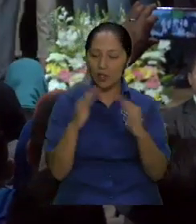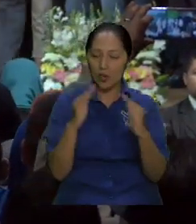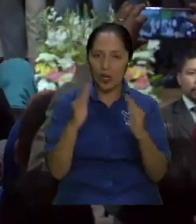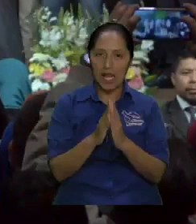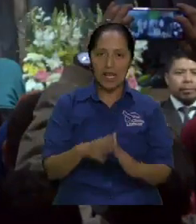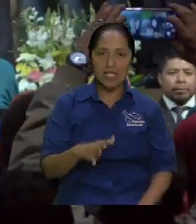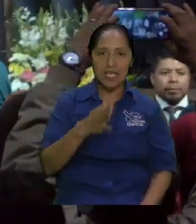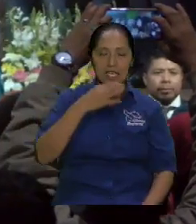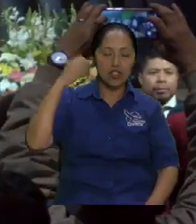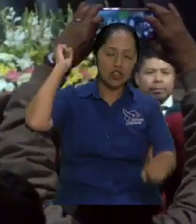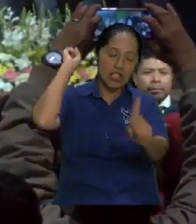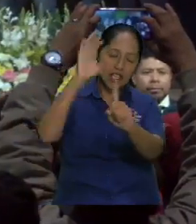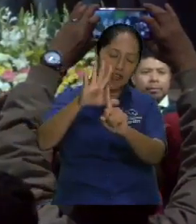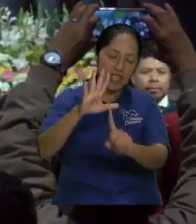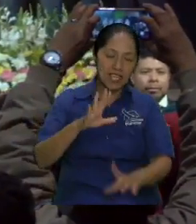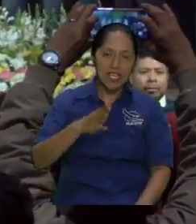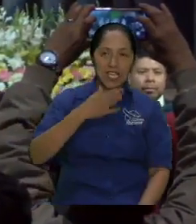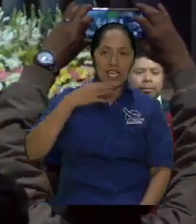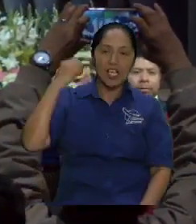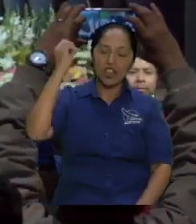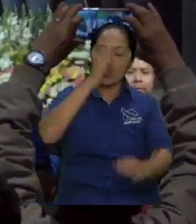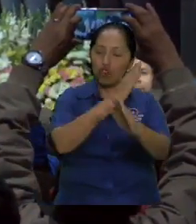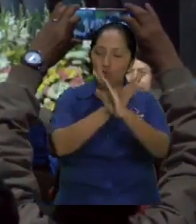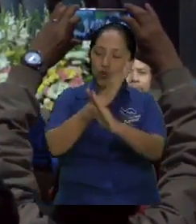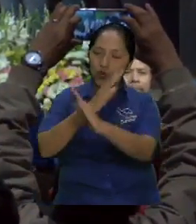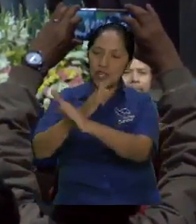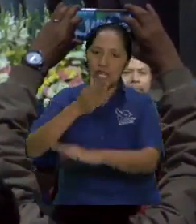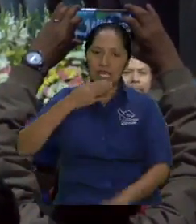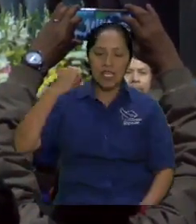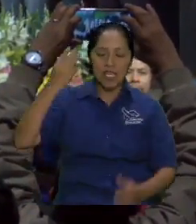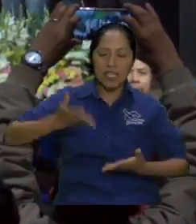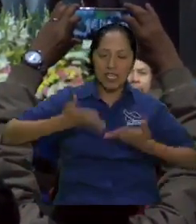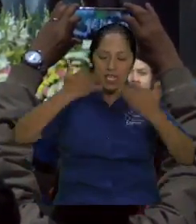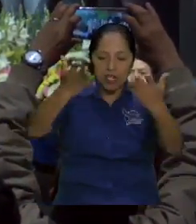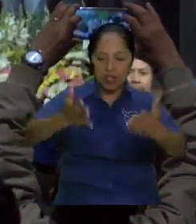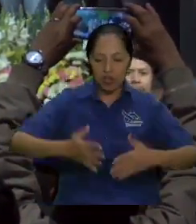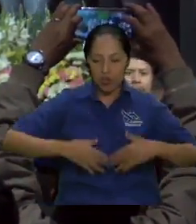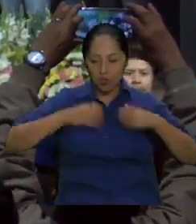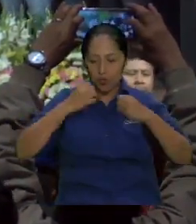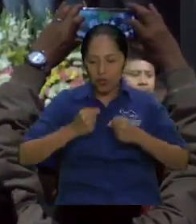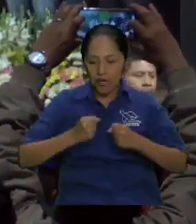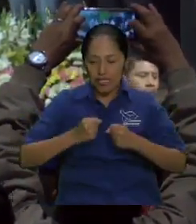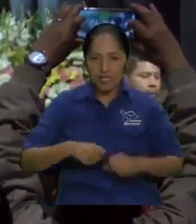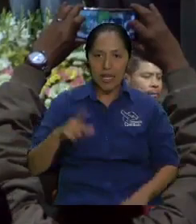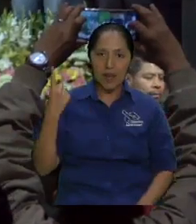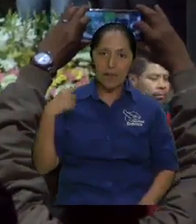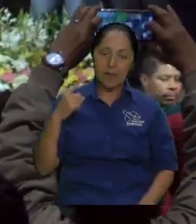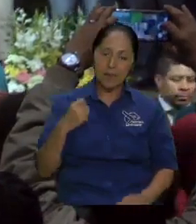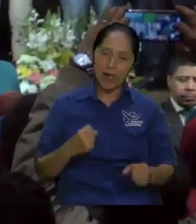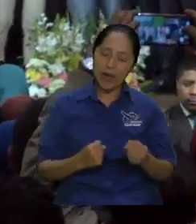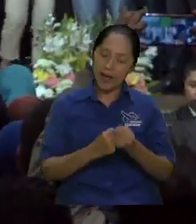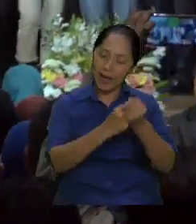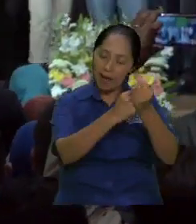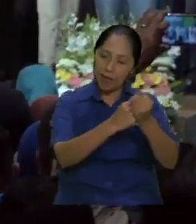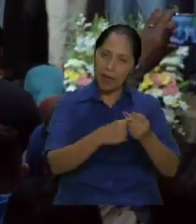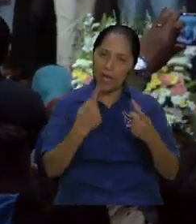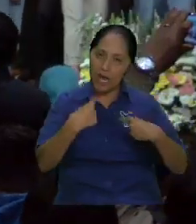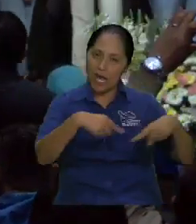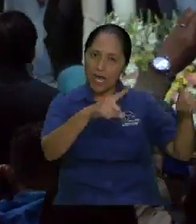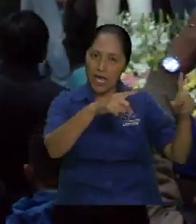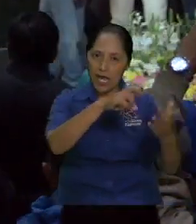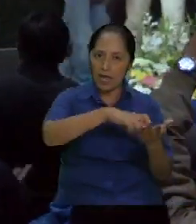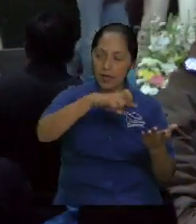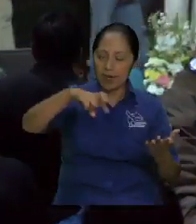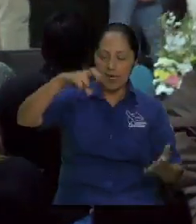y que Dios te de la fuerza necesaria también para apoyar allá pueden descender si así lo desean este